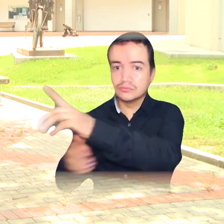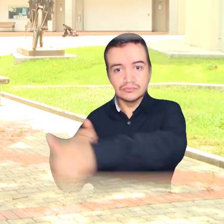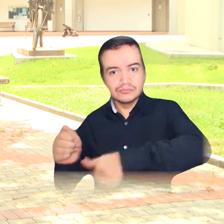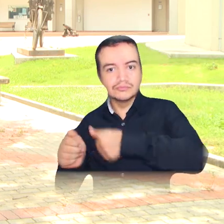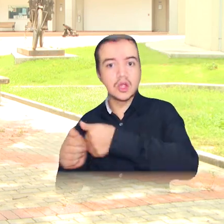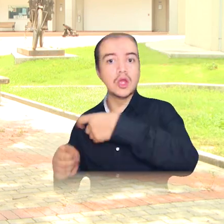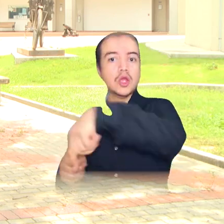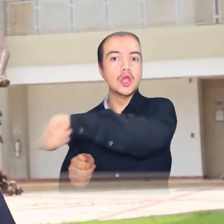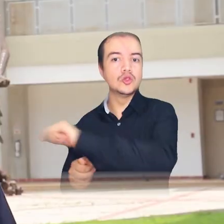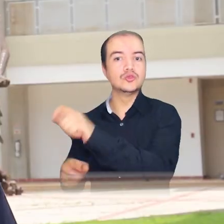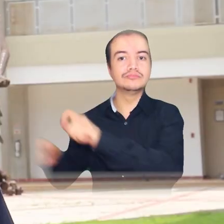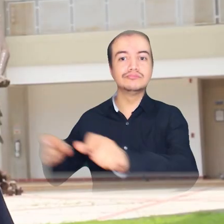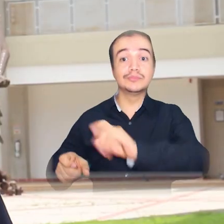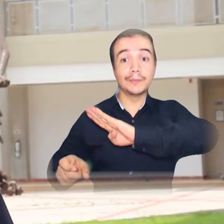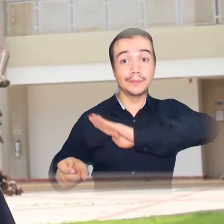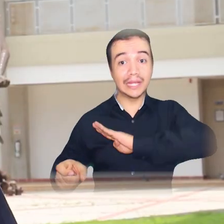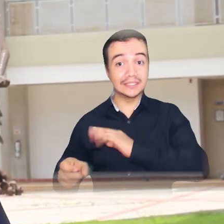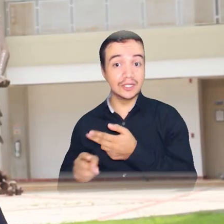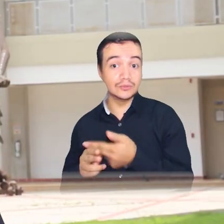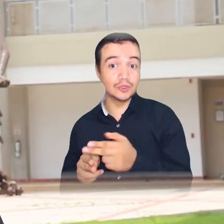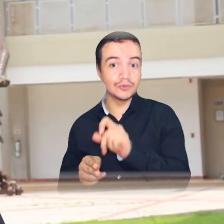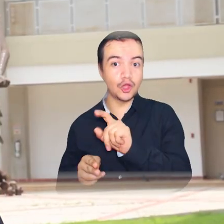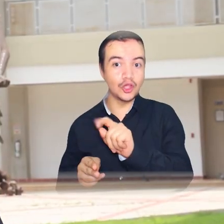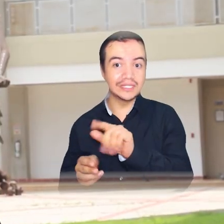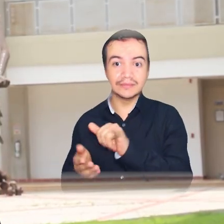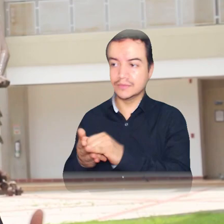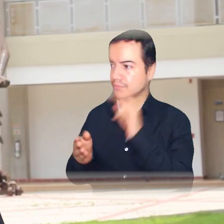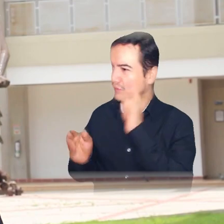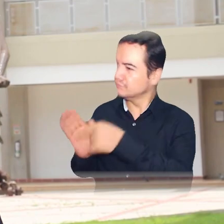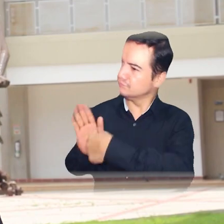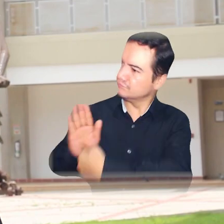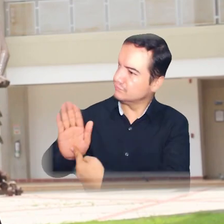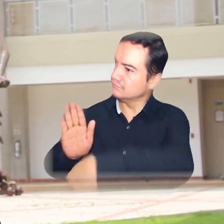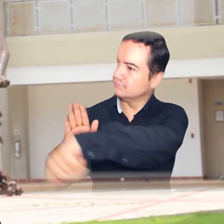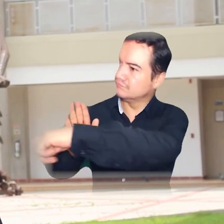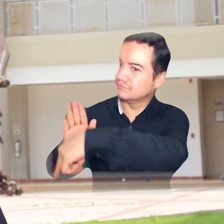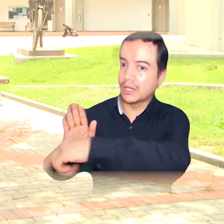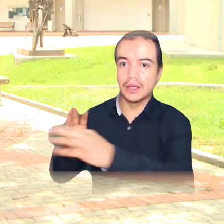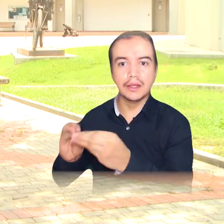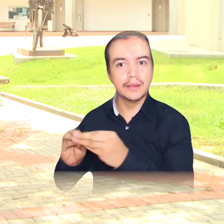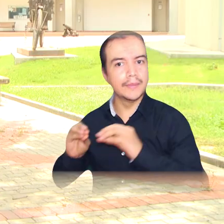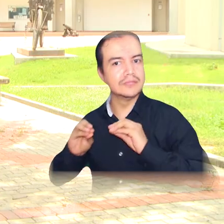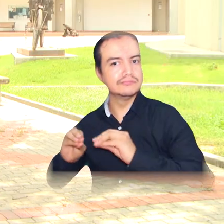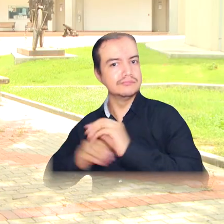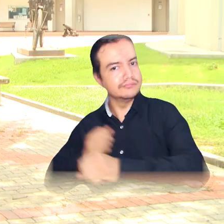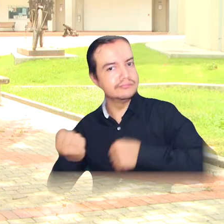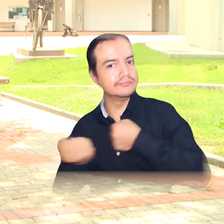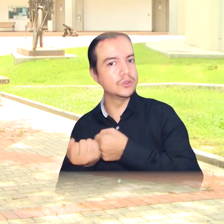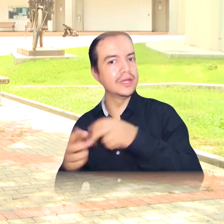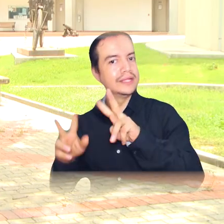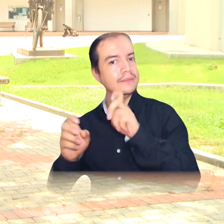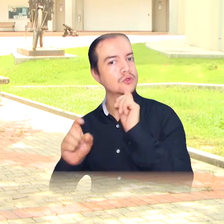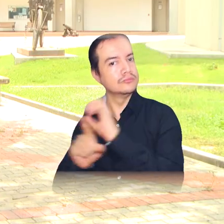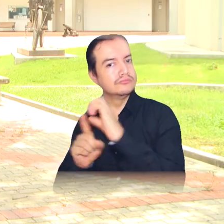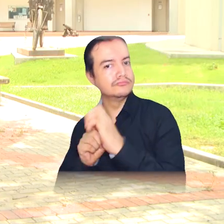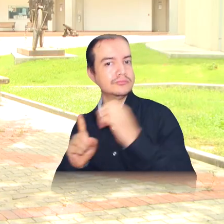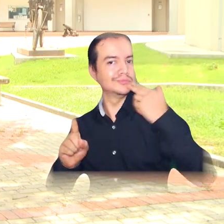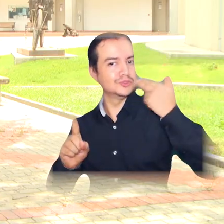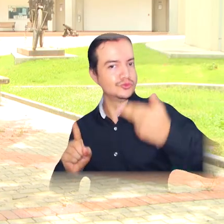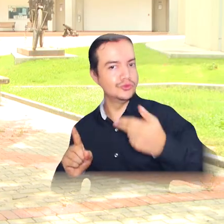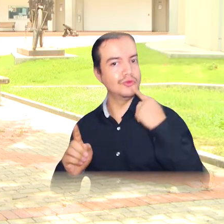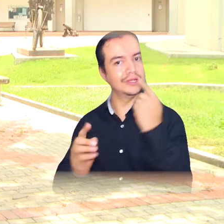bachilleres para lograr mayor acceso a programas de la alma mater, extensión universitaria, así como el apoyo a temas culturales,